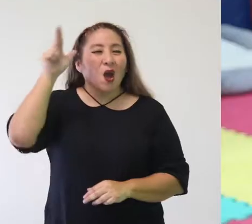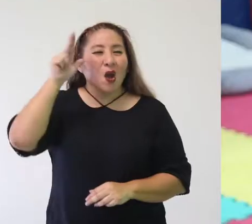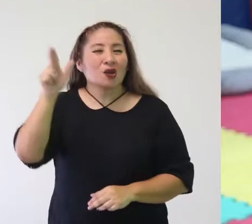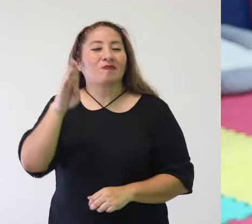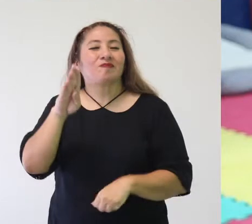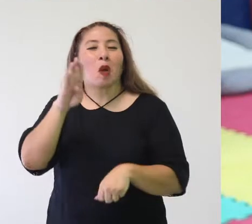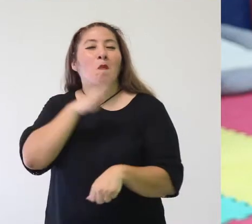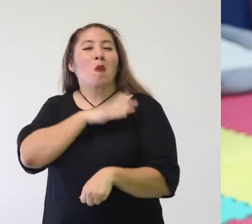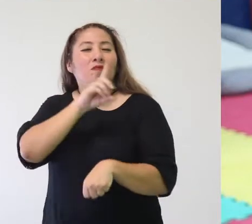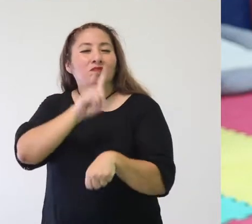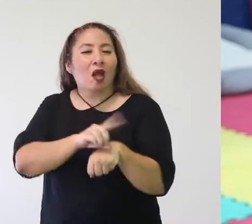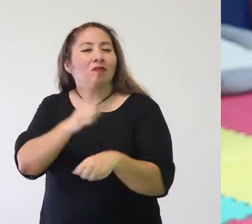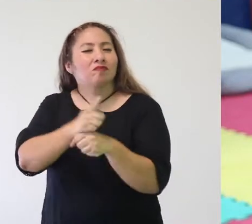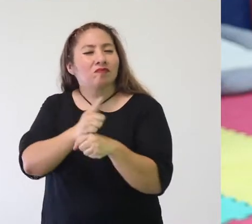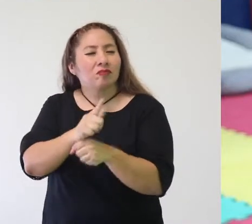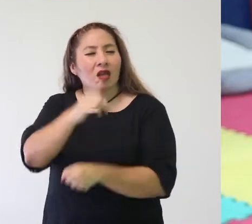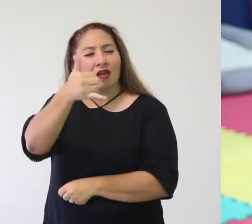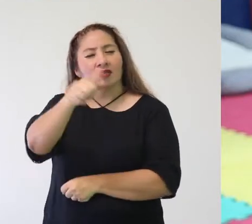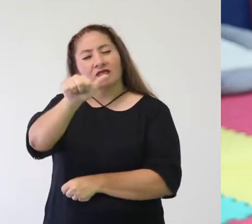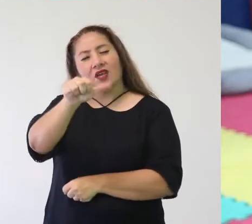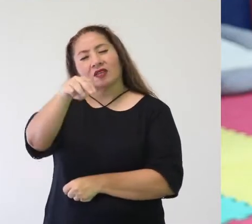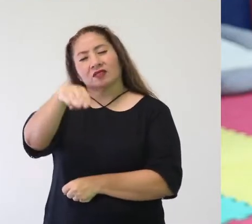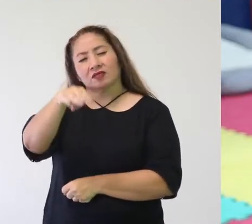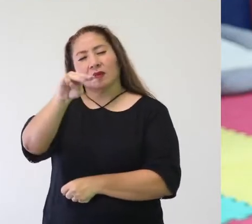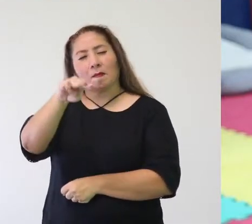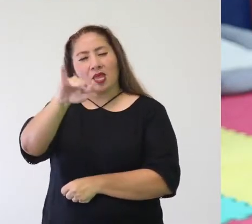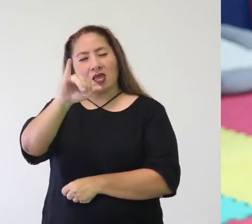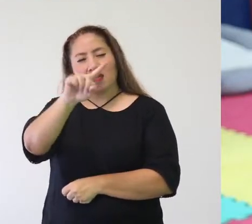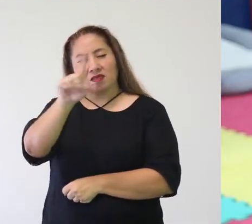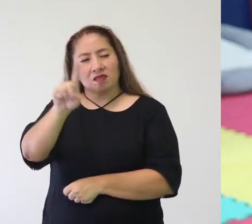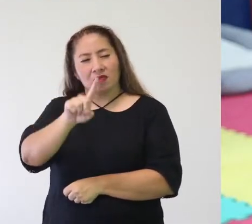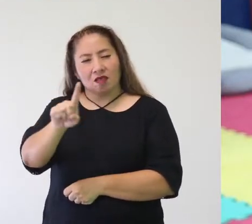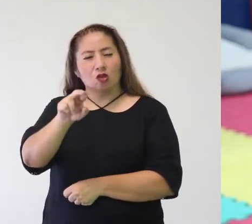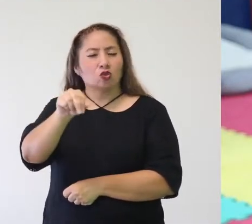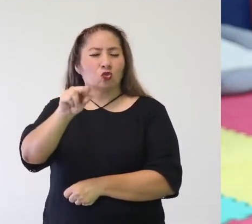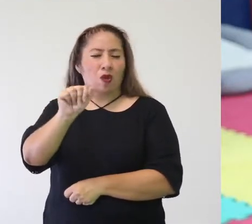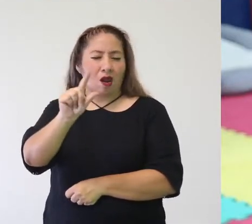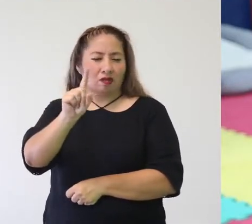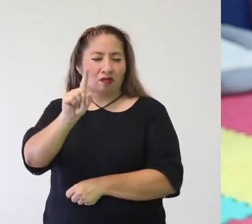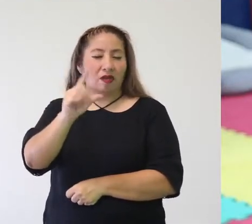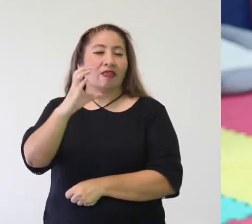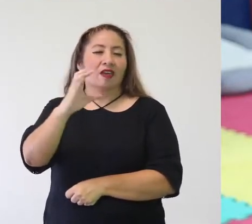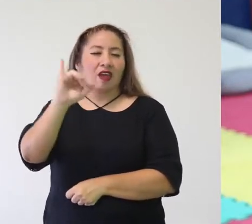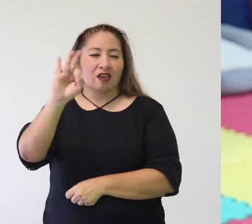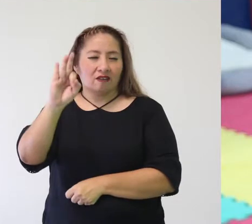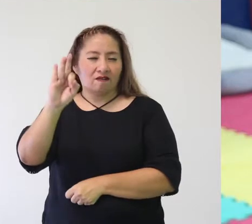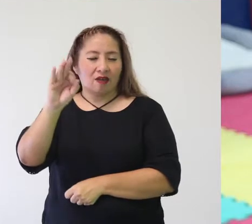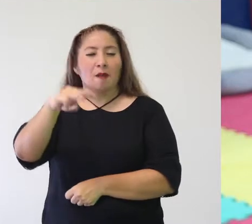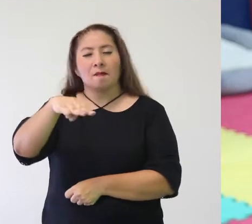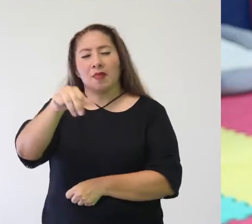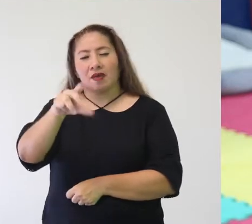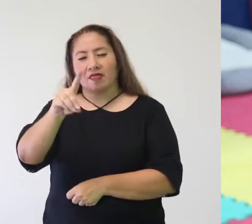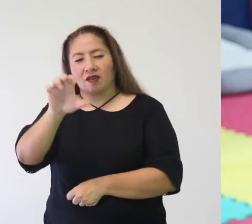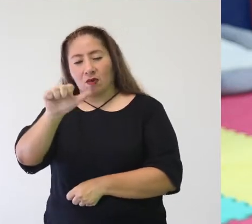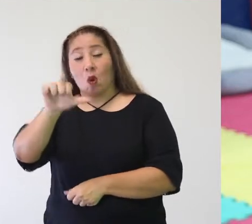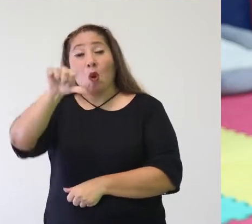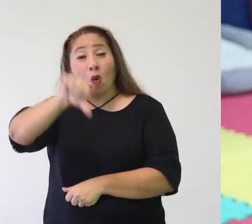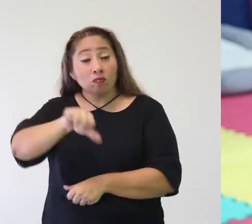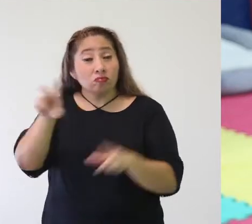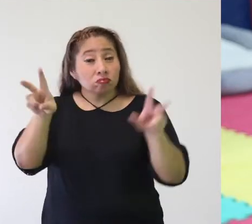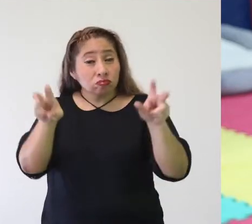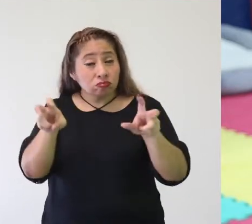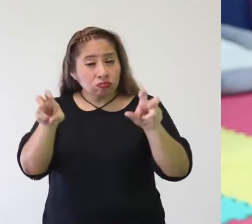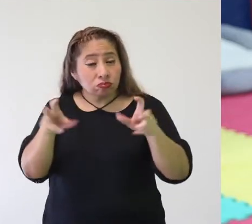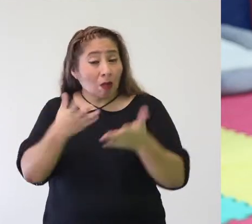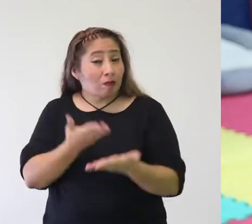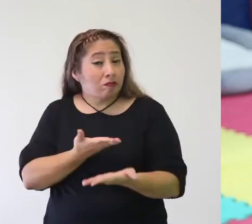Hola, buen día, soy la licenciada Yasmín Suárez de CAIR Madero, DIF, Coahuila. El día de hoy te